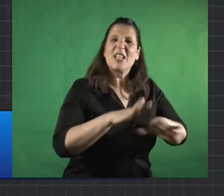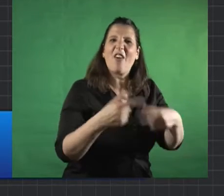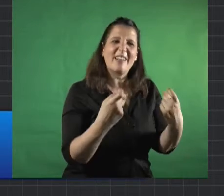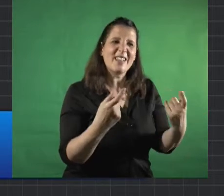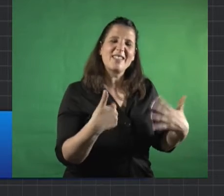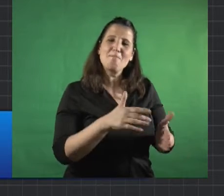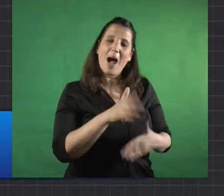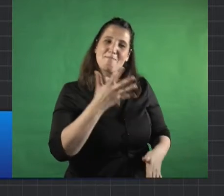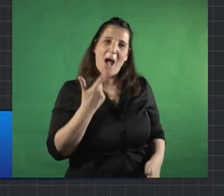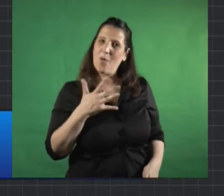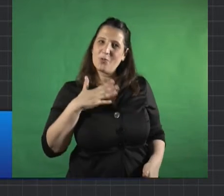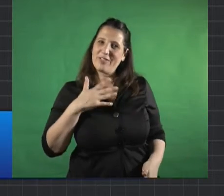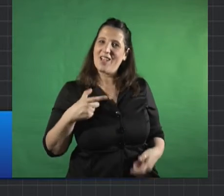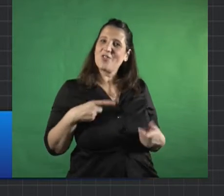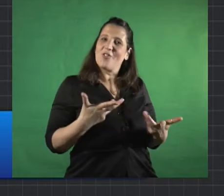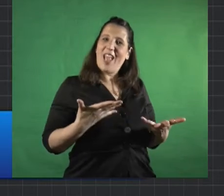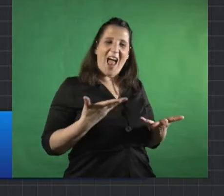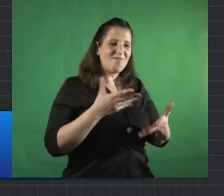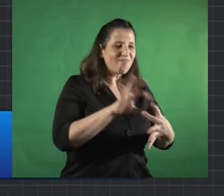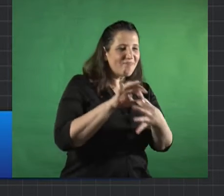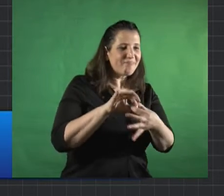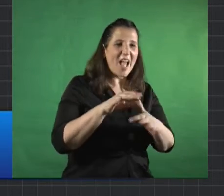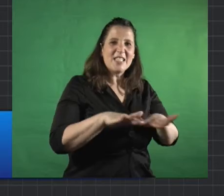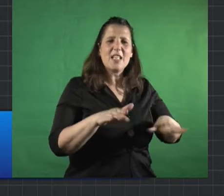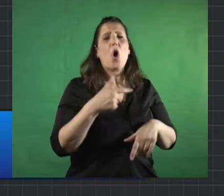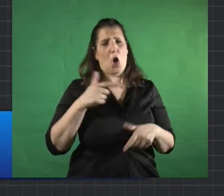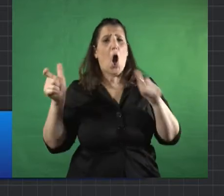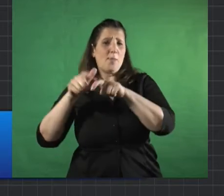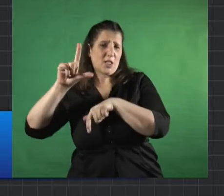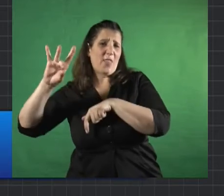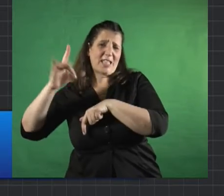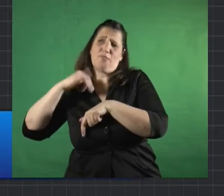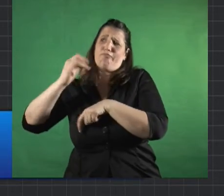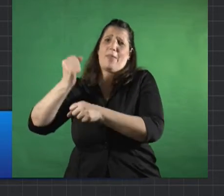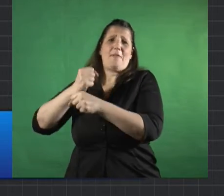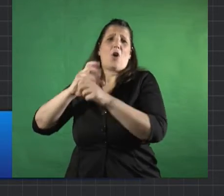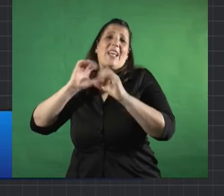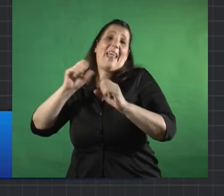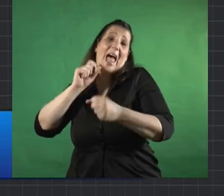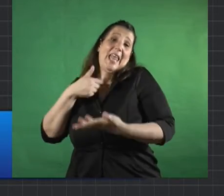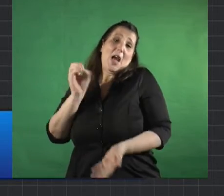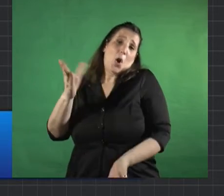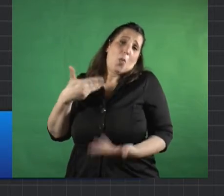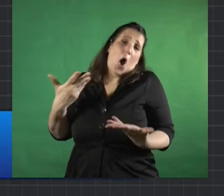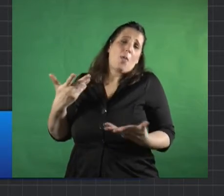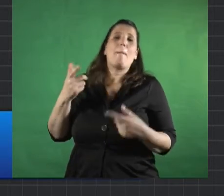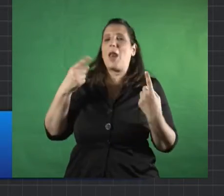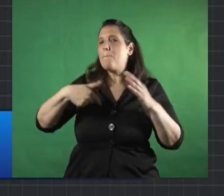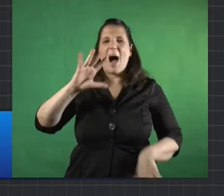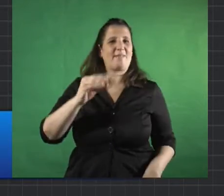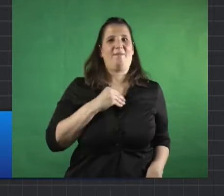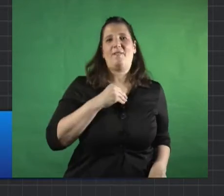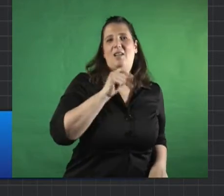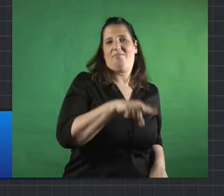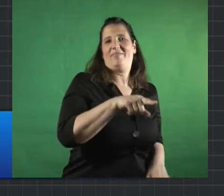tarea social más que comisión directiva si bien obviamente llevo adelante las tareas como secretaria del club mi pasión es la tarea social es donde